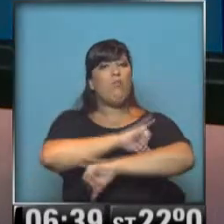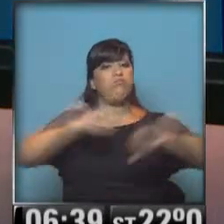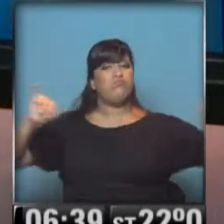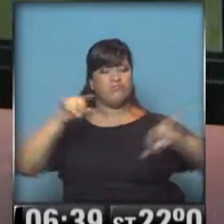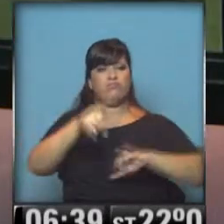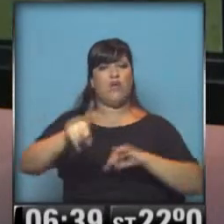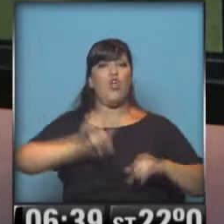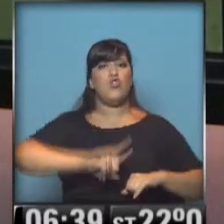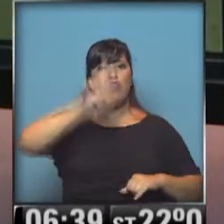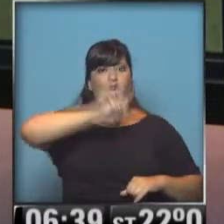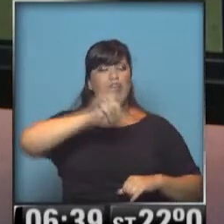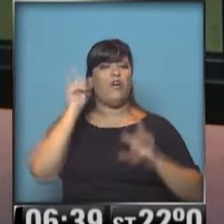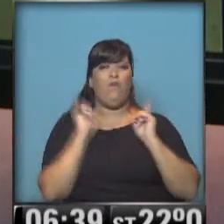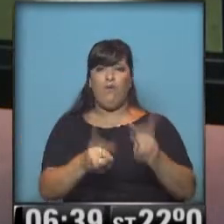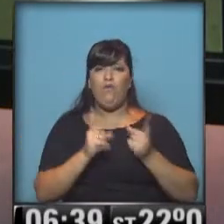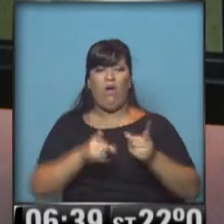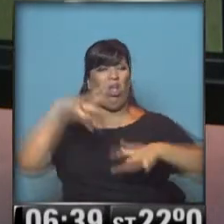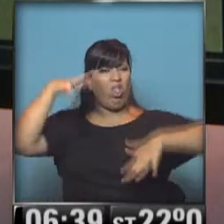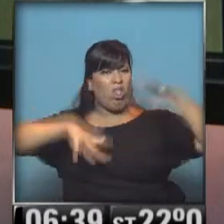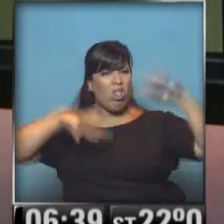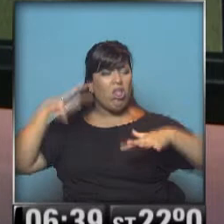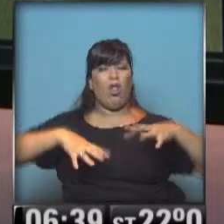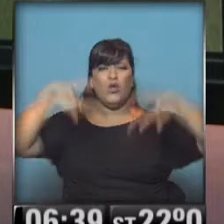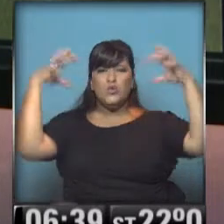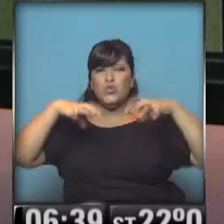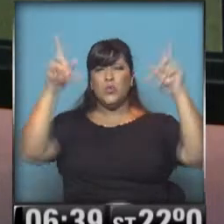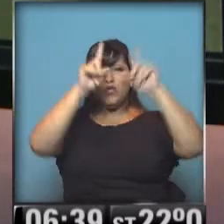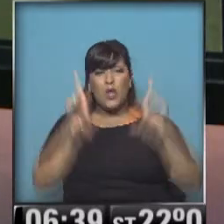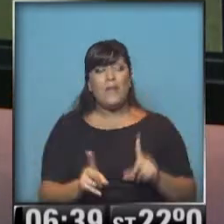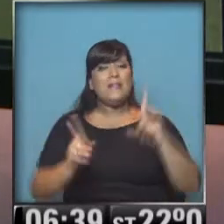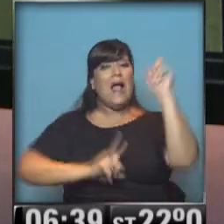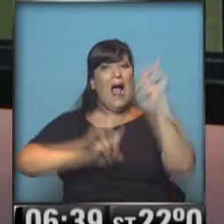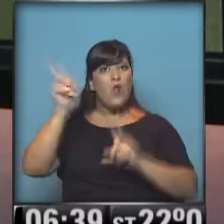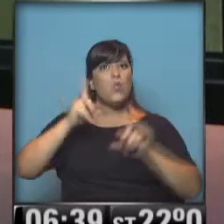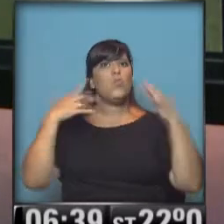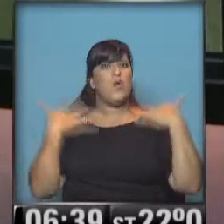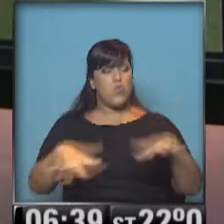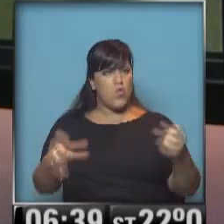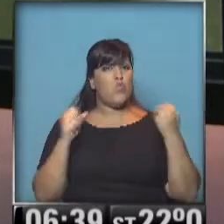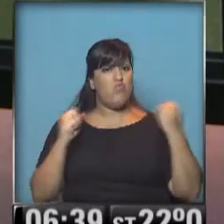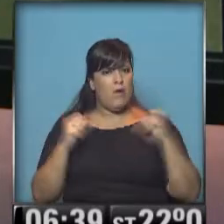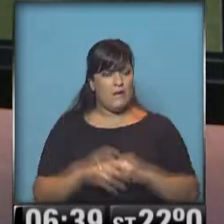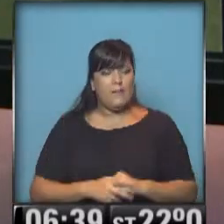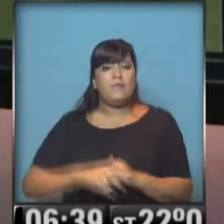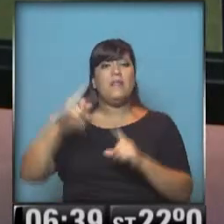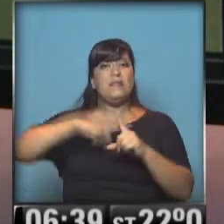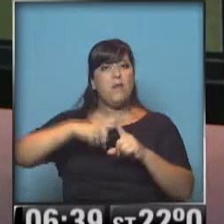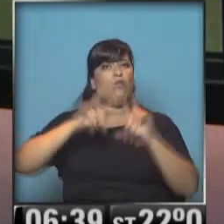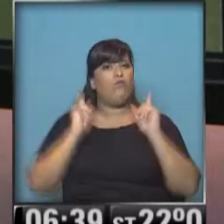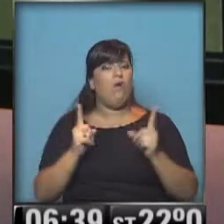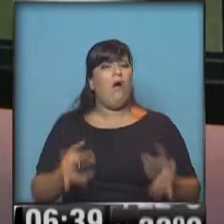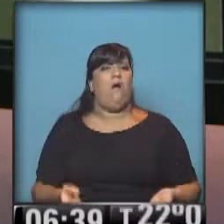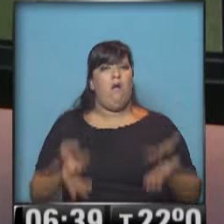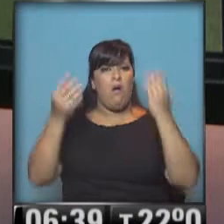el norte argentino, que continuará el tiempo inestable, lluvias y tormentas, algunas bastante intensas. Las temperaturas se mantendrán elevadas,